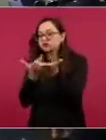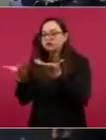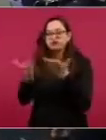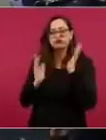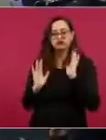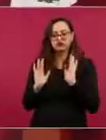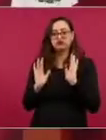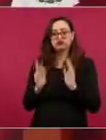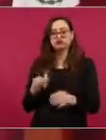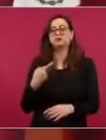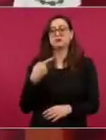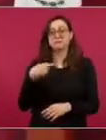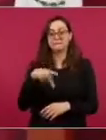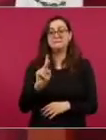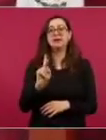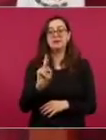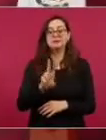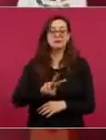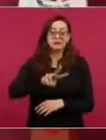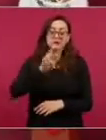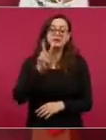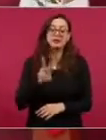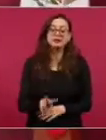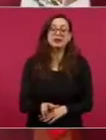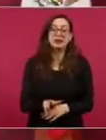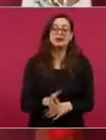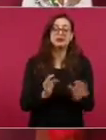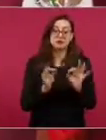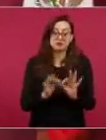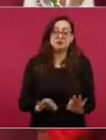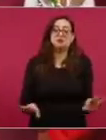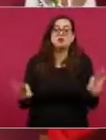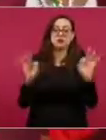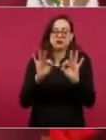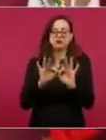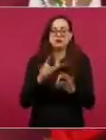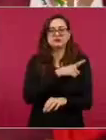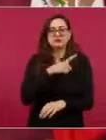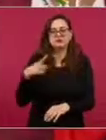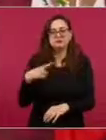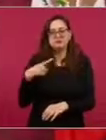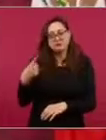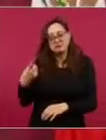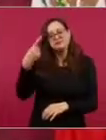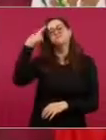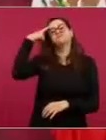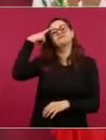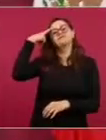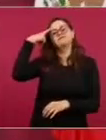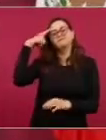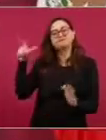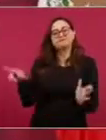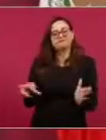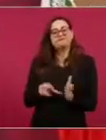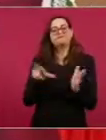Es importante recoger la lección,